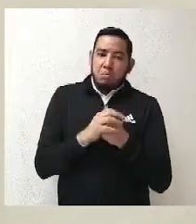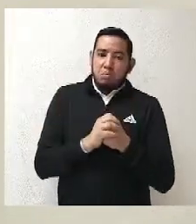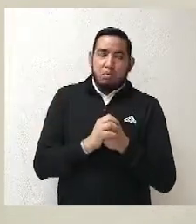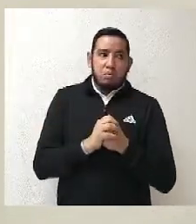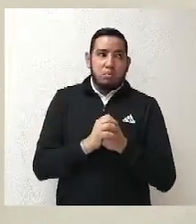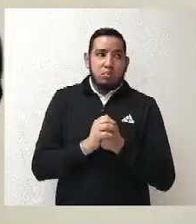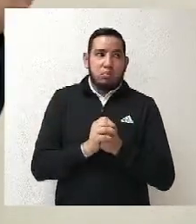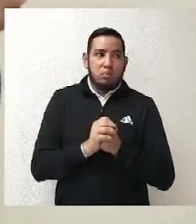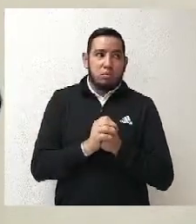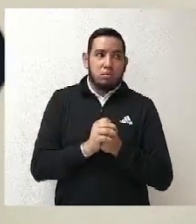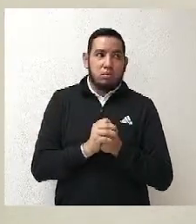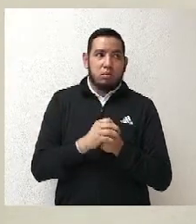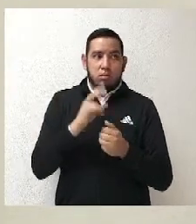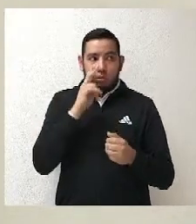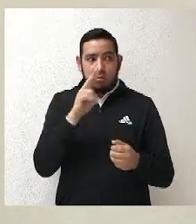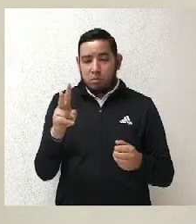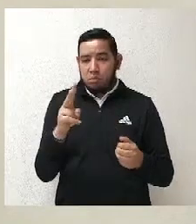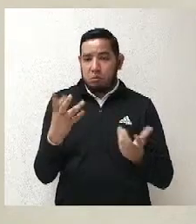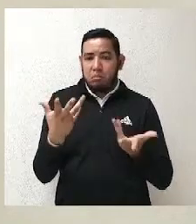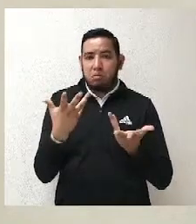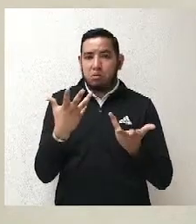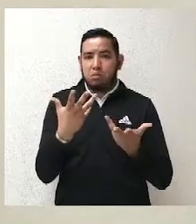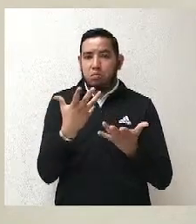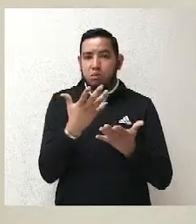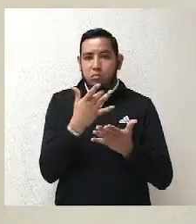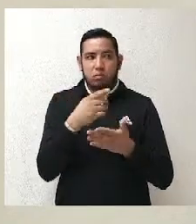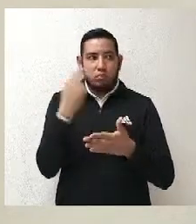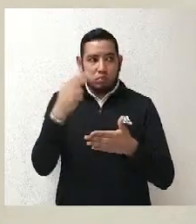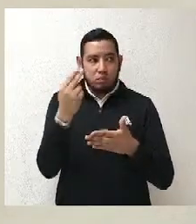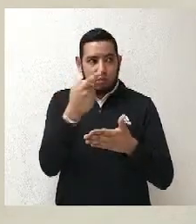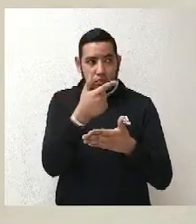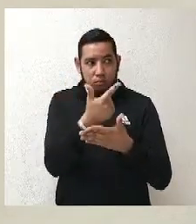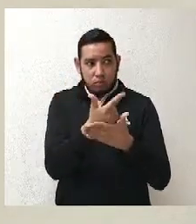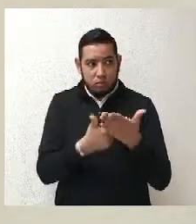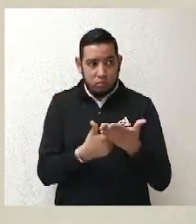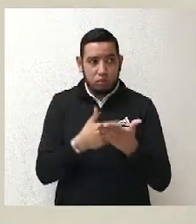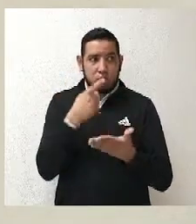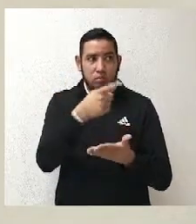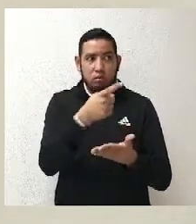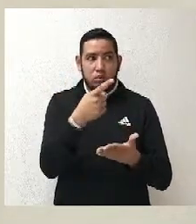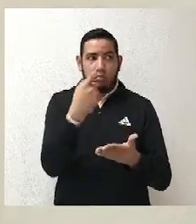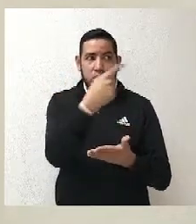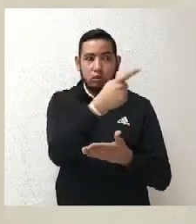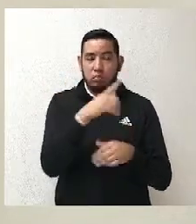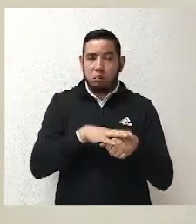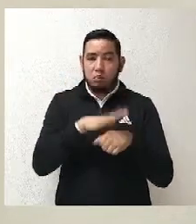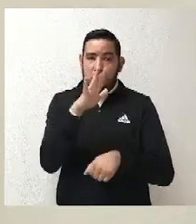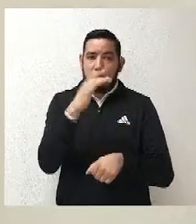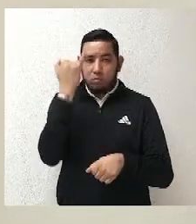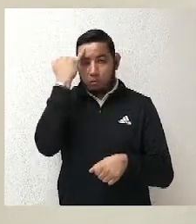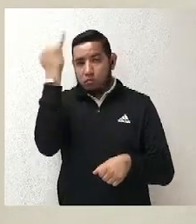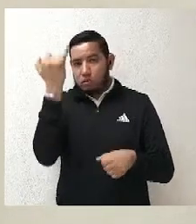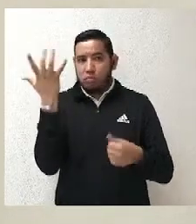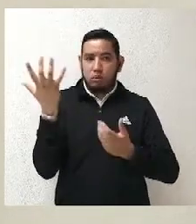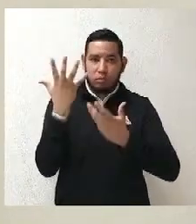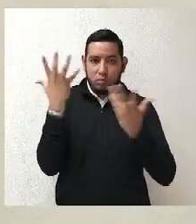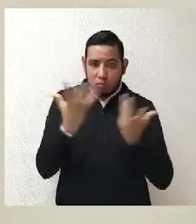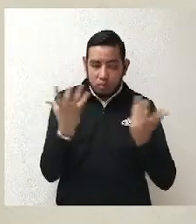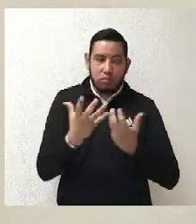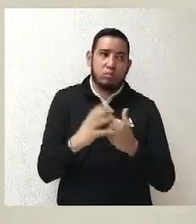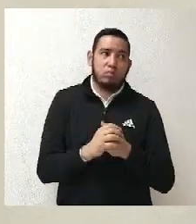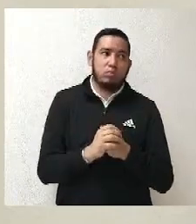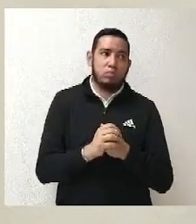competitividad, que es lo que les digo, es esta idea de poner a mujeres donde tenga más posibilidades de ganar Morena. Entonces,